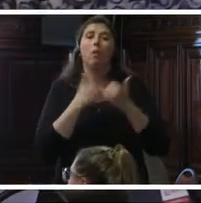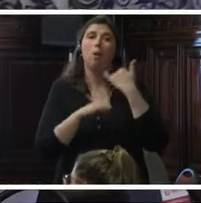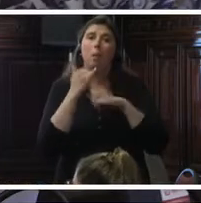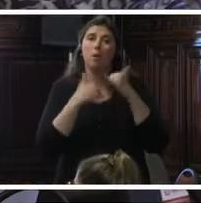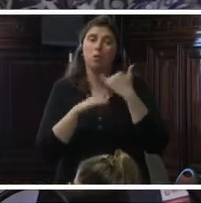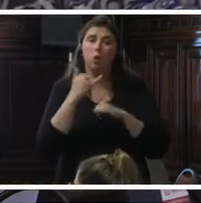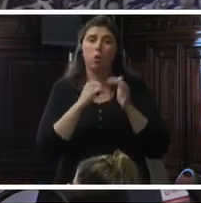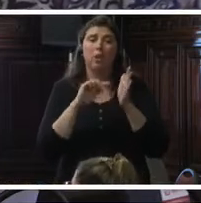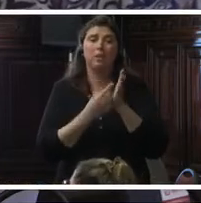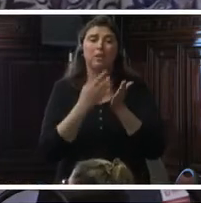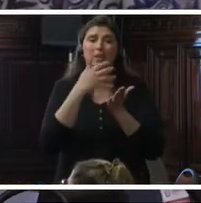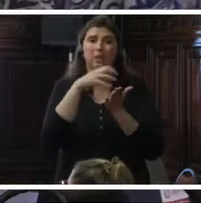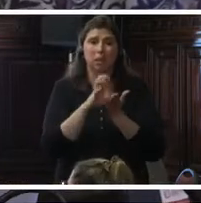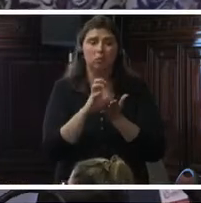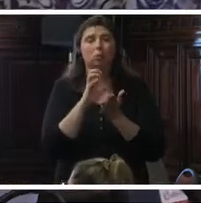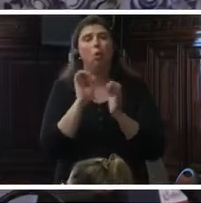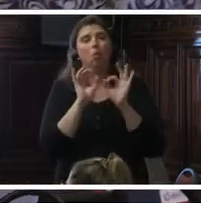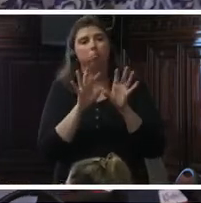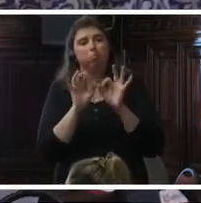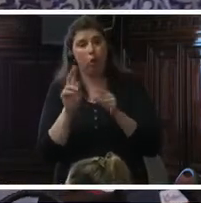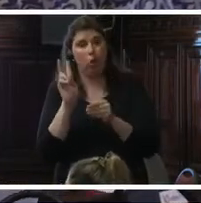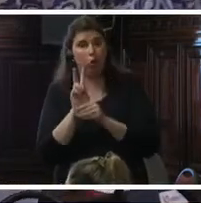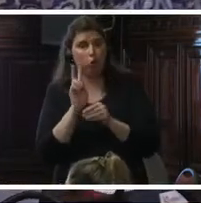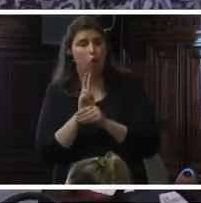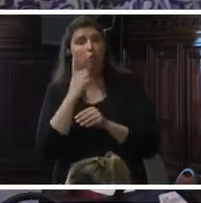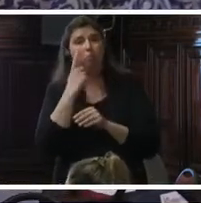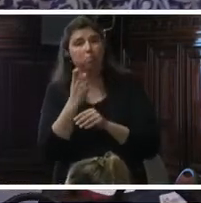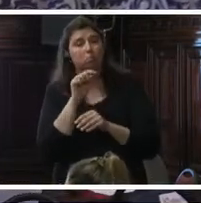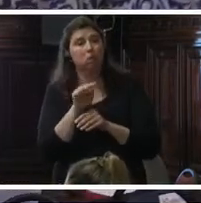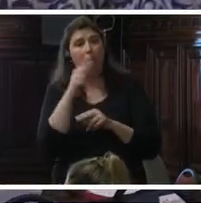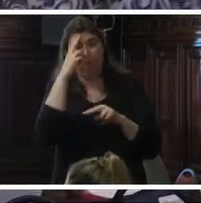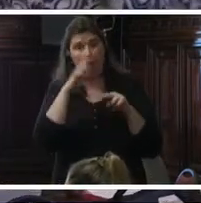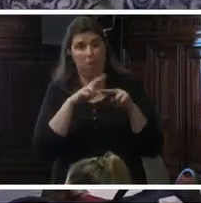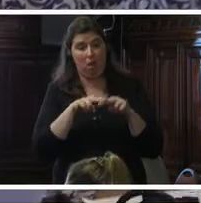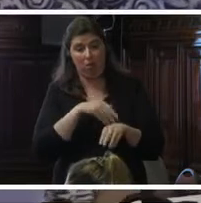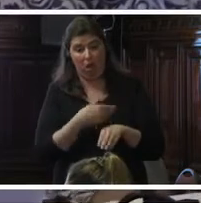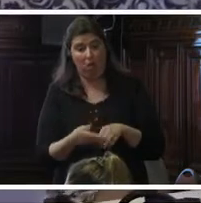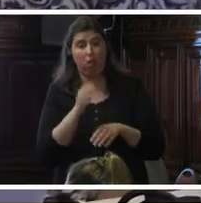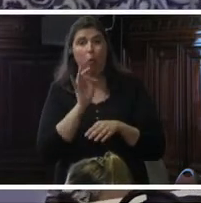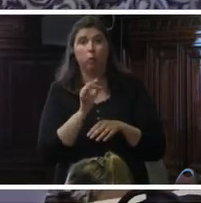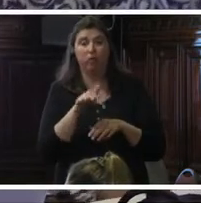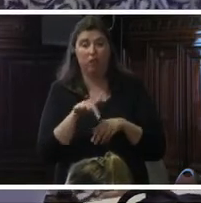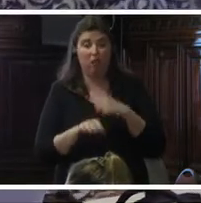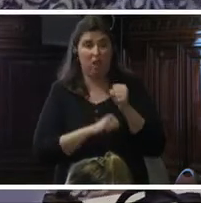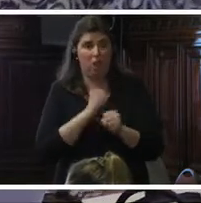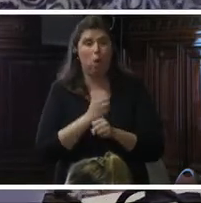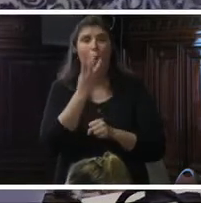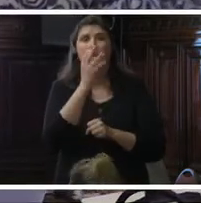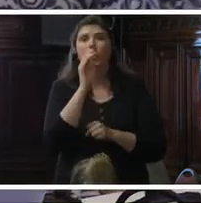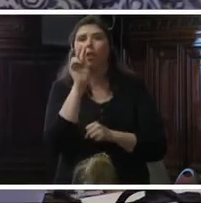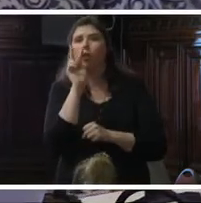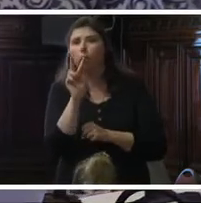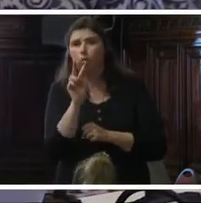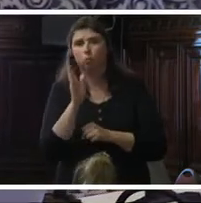de Epidemiología para la Prevención y Control de Enfermedades, hasta el 7 de octubre de este año se han identificado a 402 mujeres con